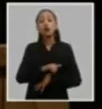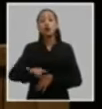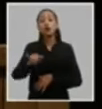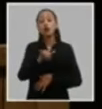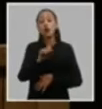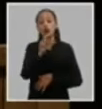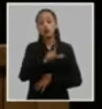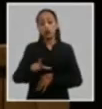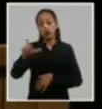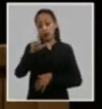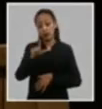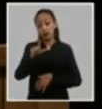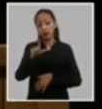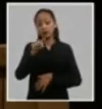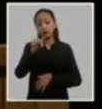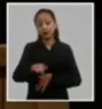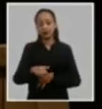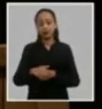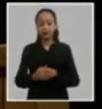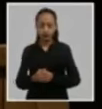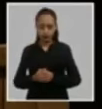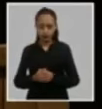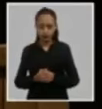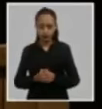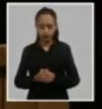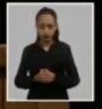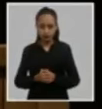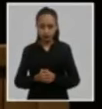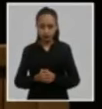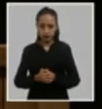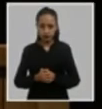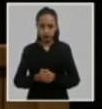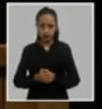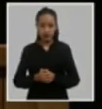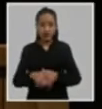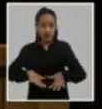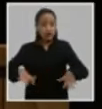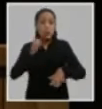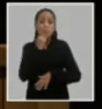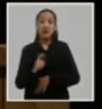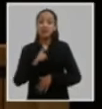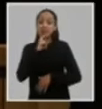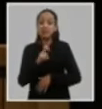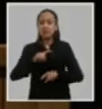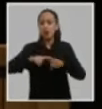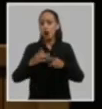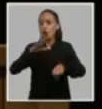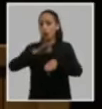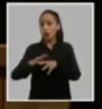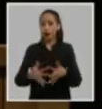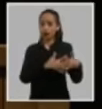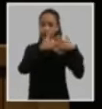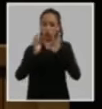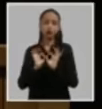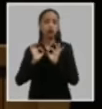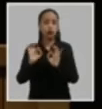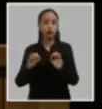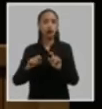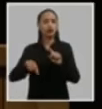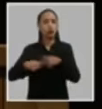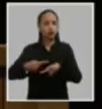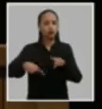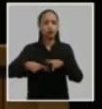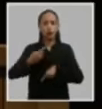política del imperio lo que permite avizorar un escenario aún más difícil y desafiante para los próximos años que